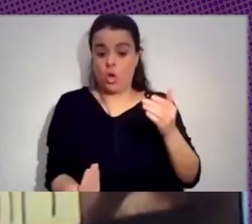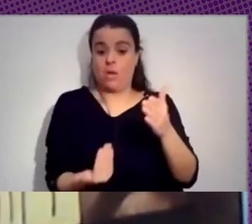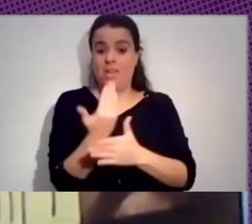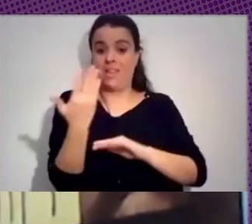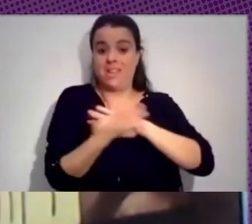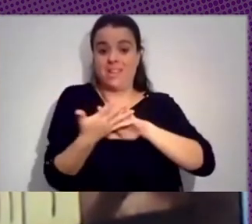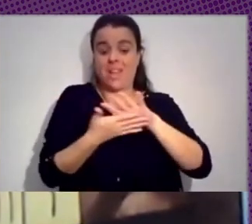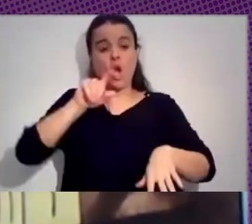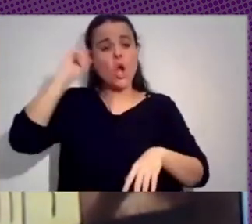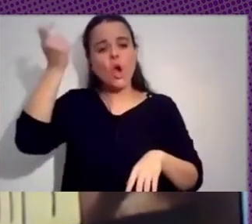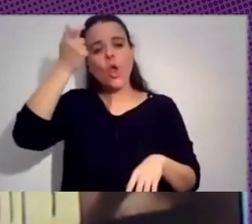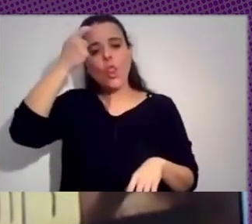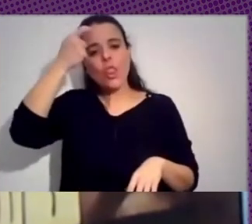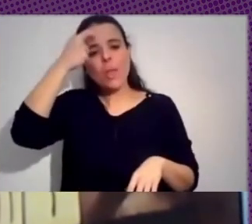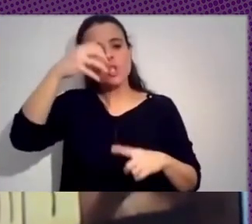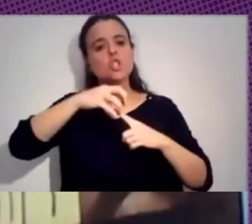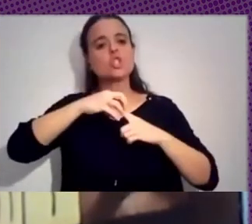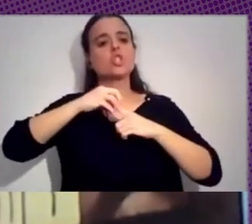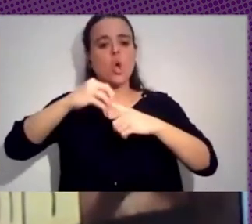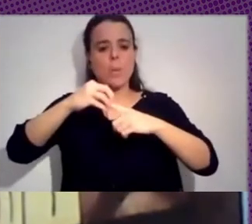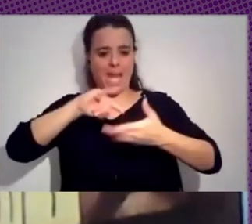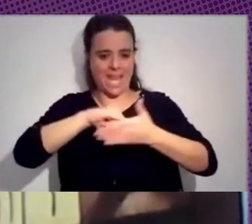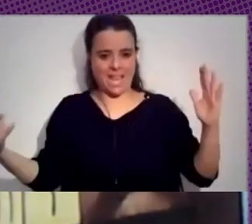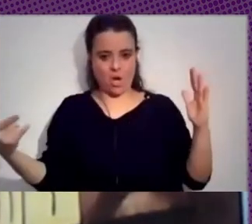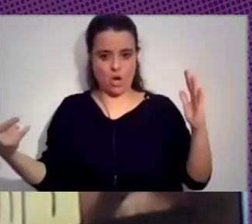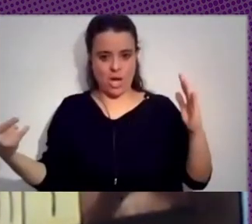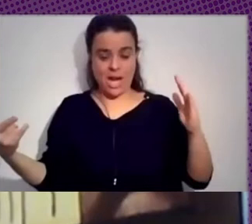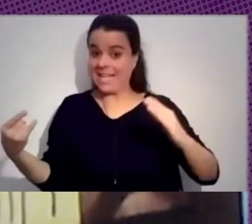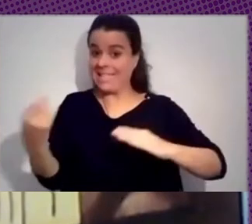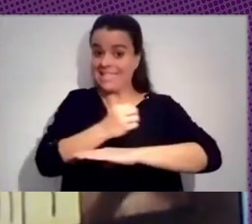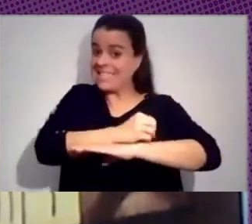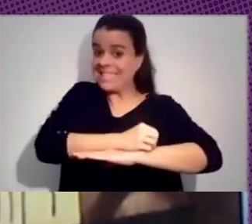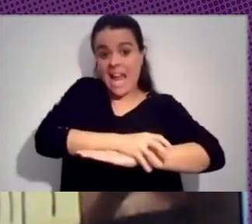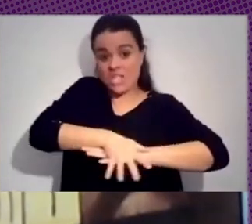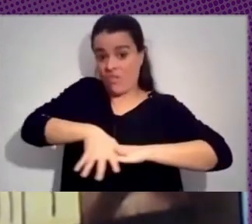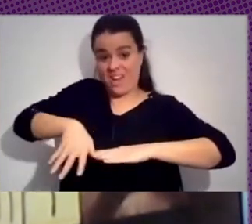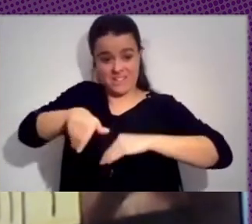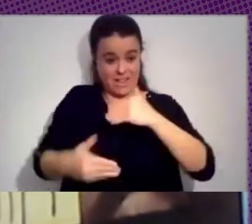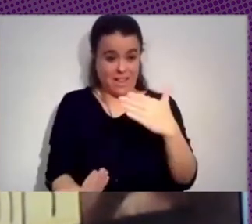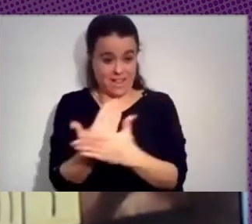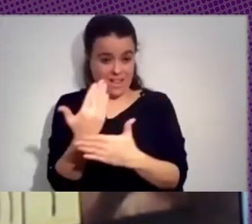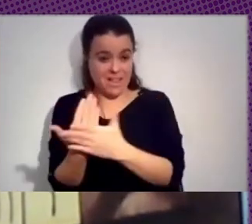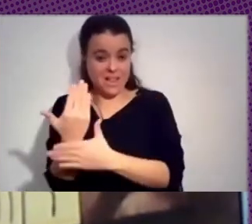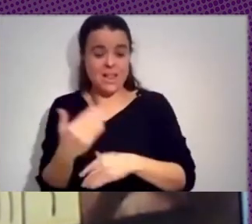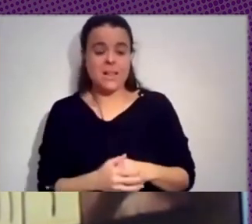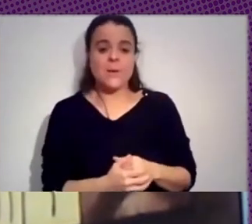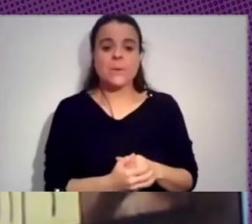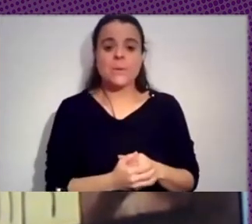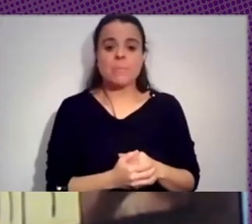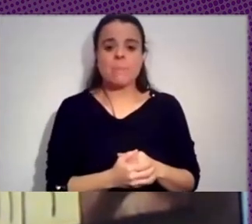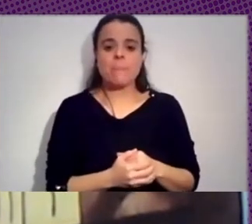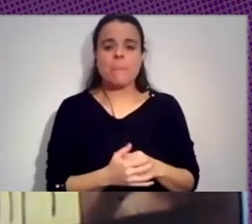tecnológica, que es el concepto que está atravesando toda esta jornada y estos días. Y yo